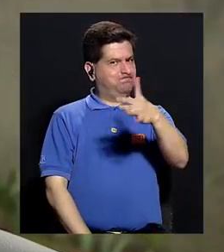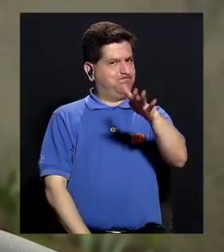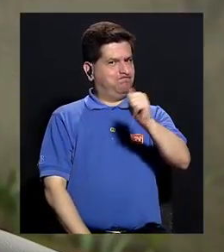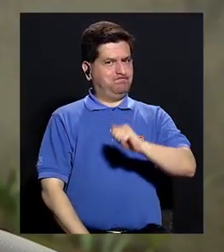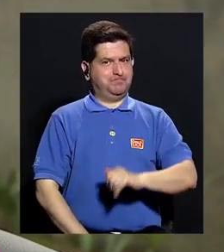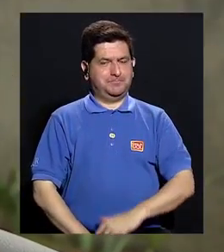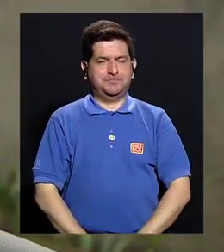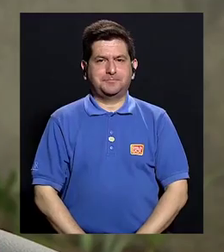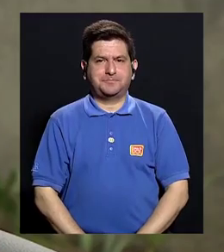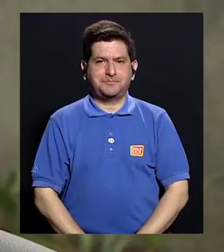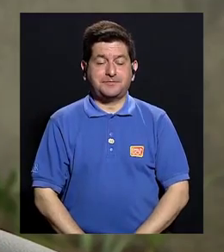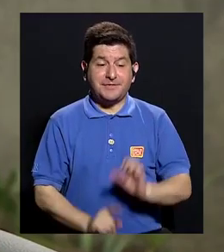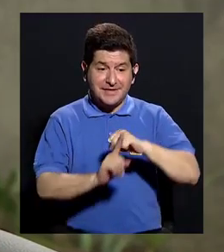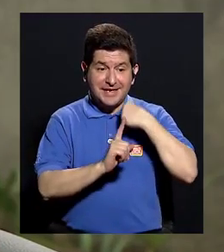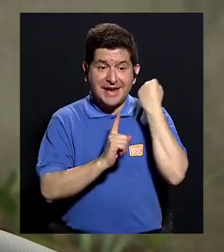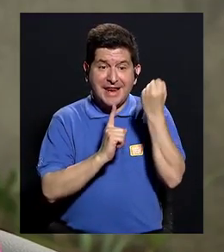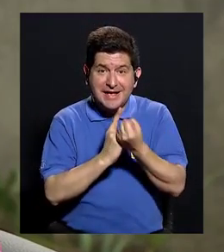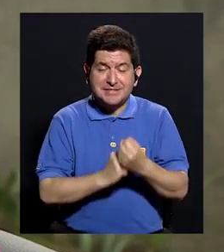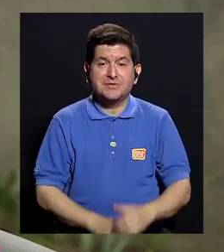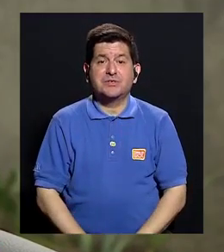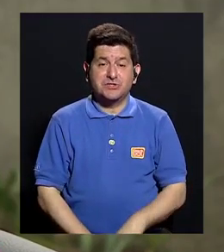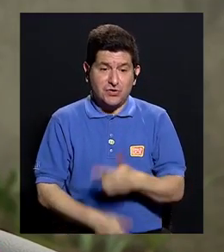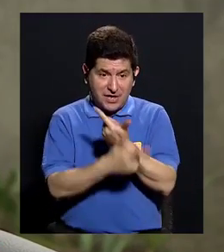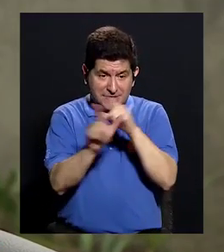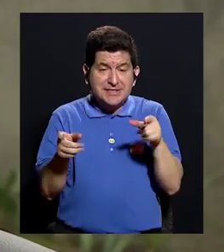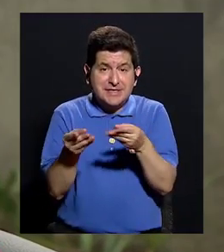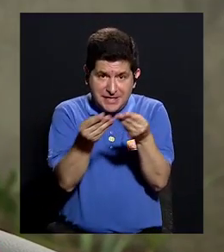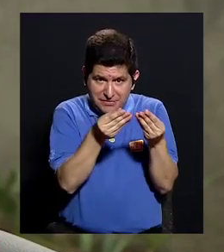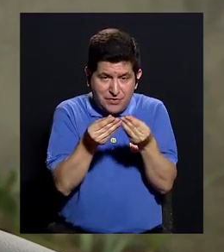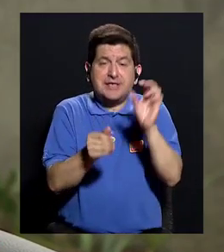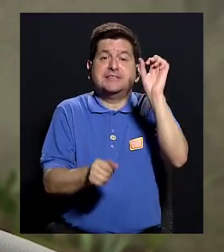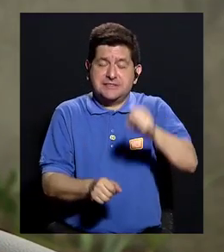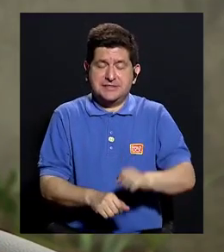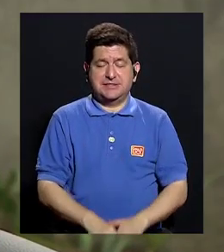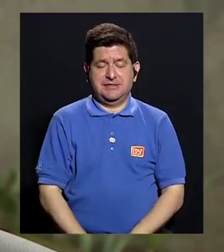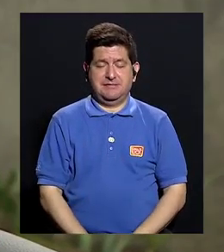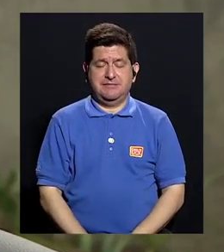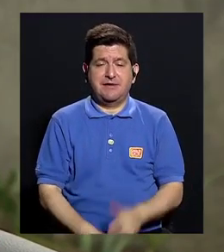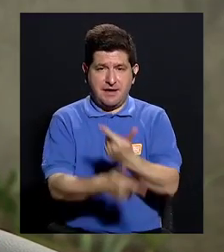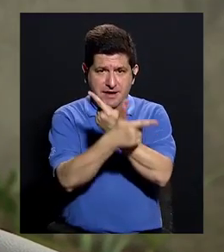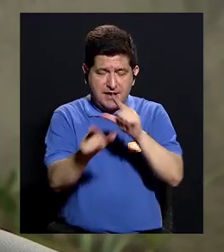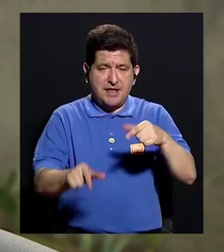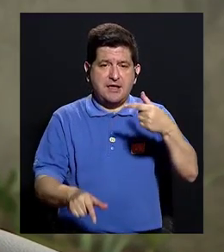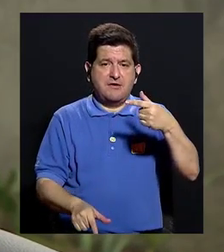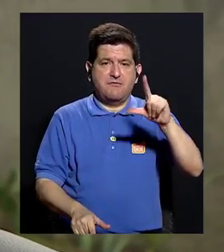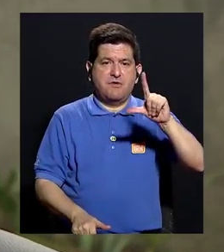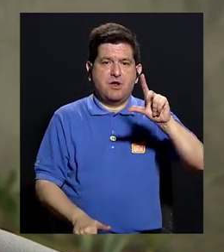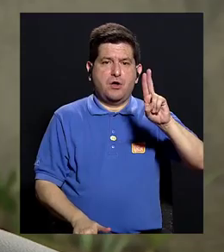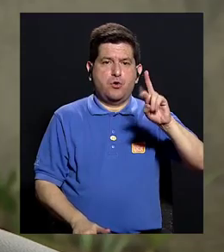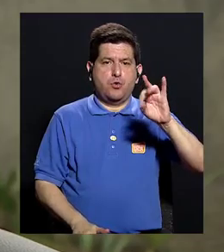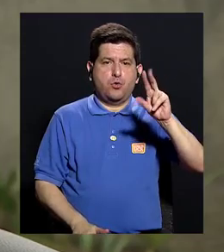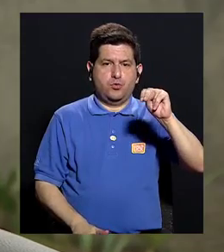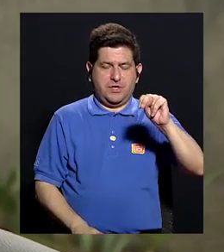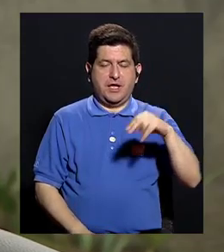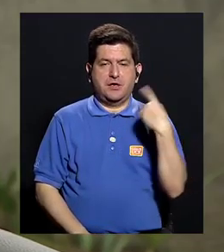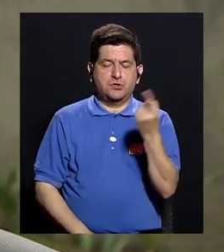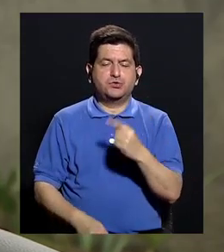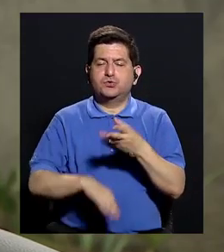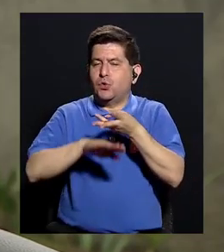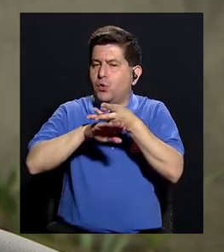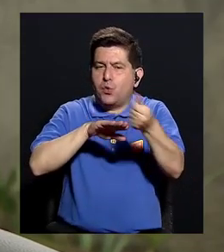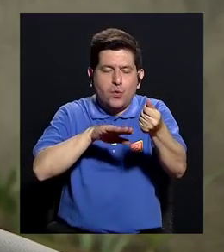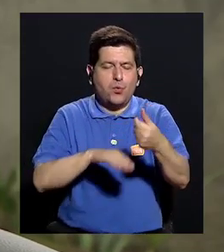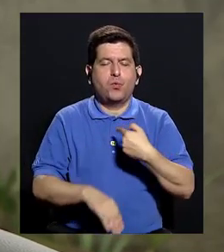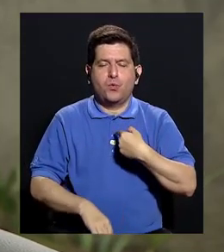menos. Aquí el detalle es estar libre de gluten. Sí es cierto que el único medicamento o la única